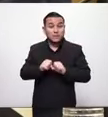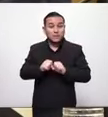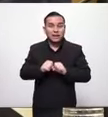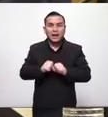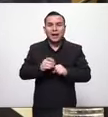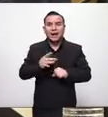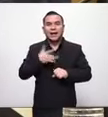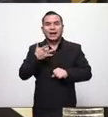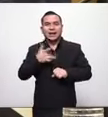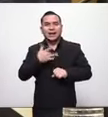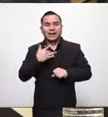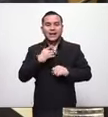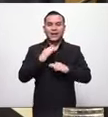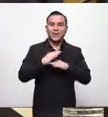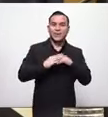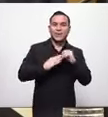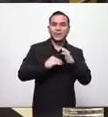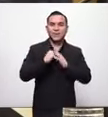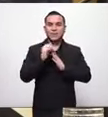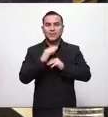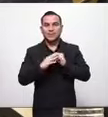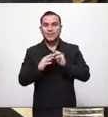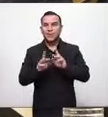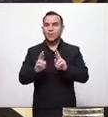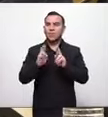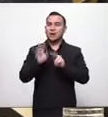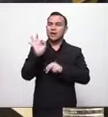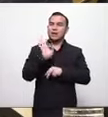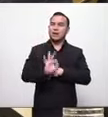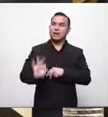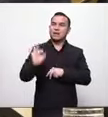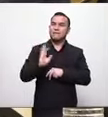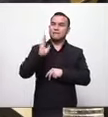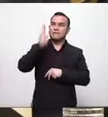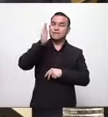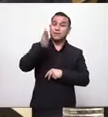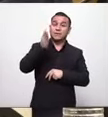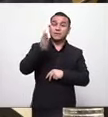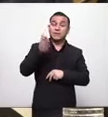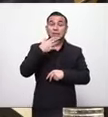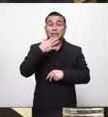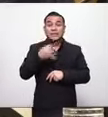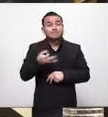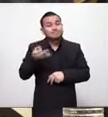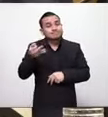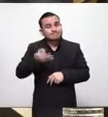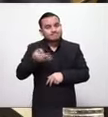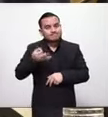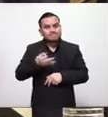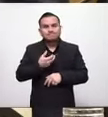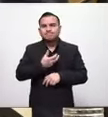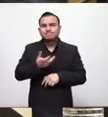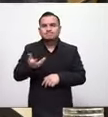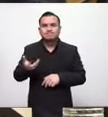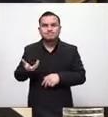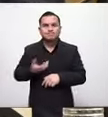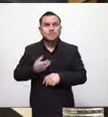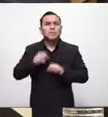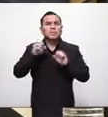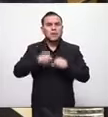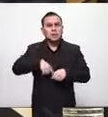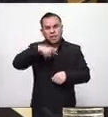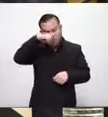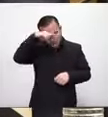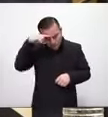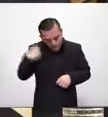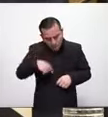sensación más de esperanza ¿verdad? no necesariamente de un alivio inmediato pero sí de que vamos a trabajar